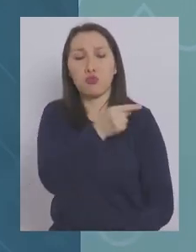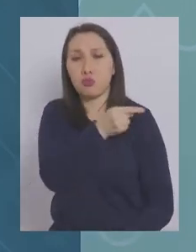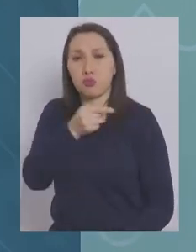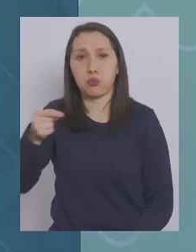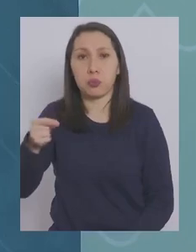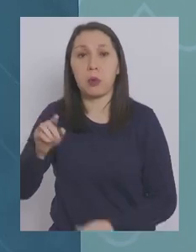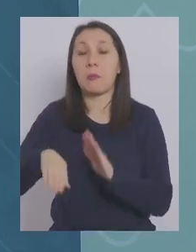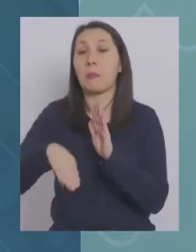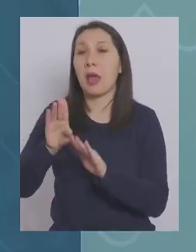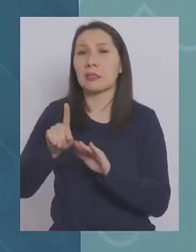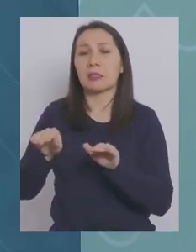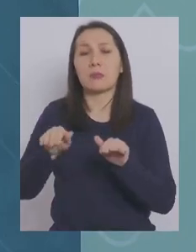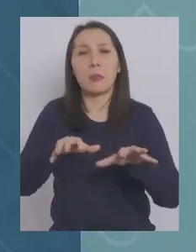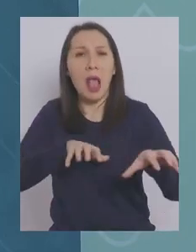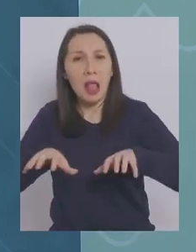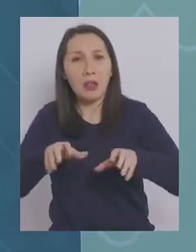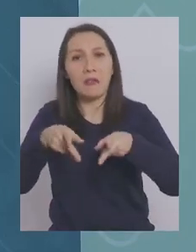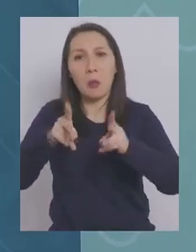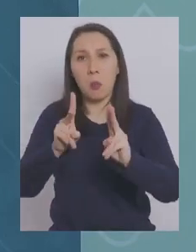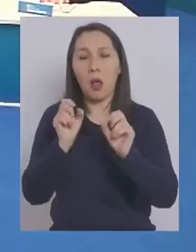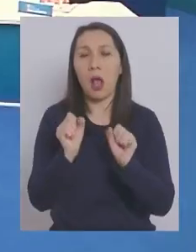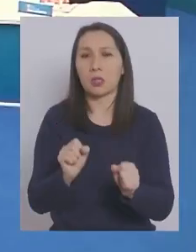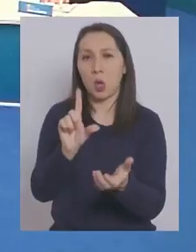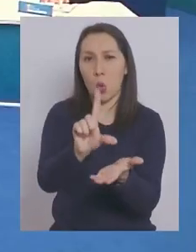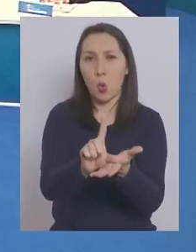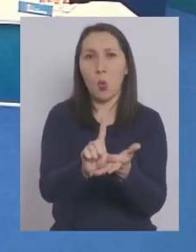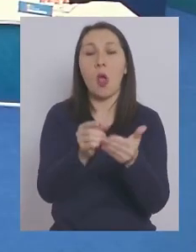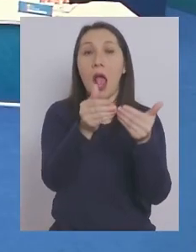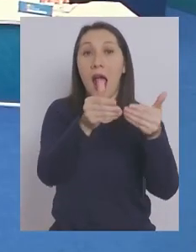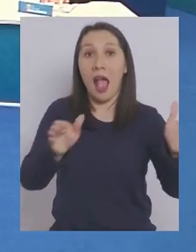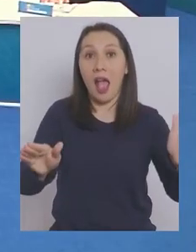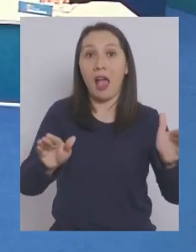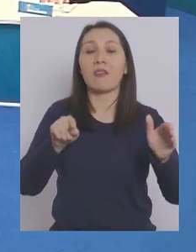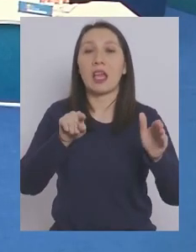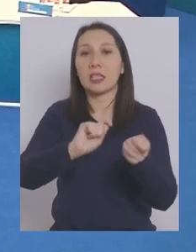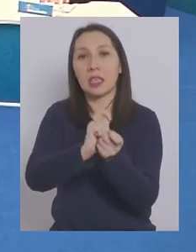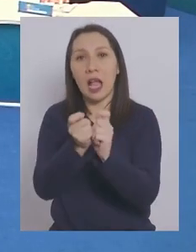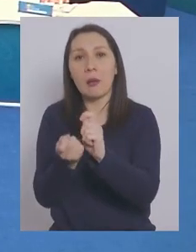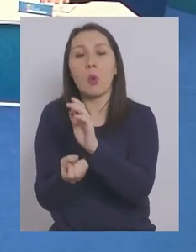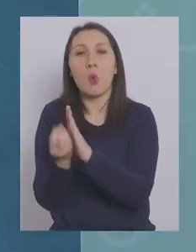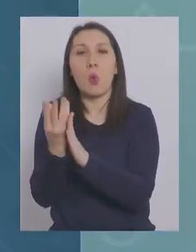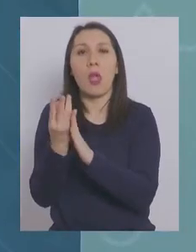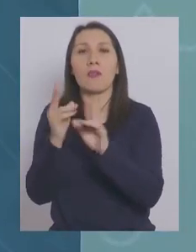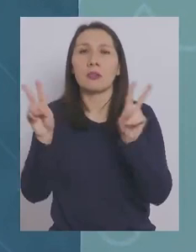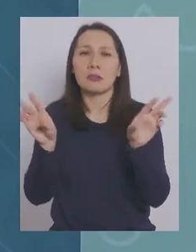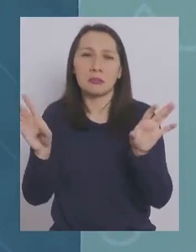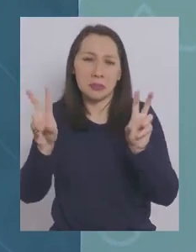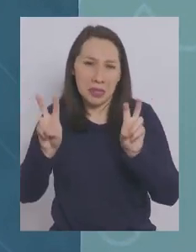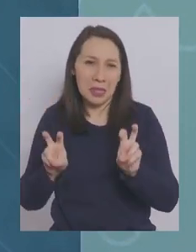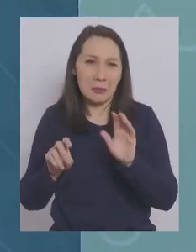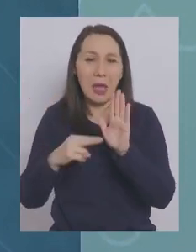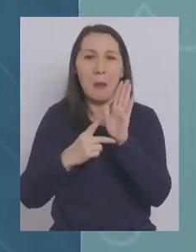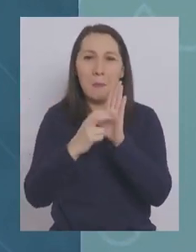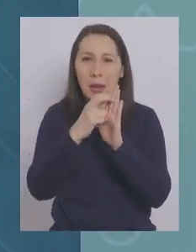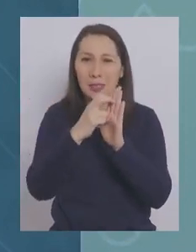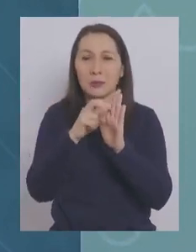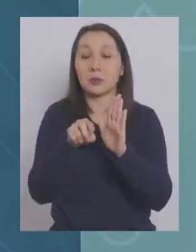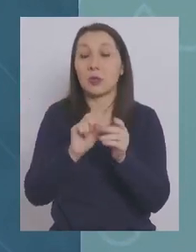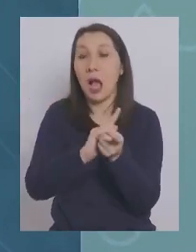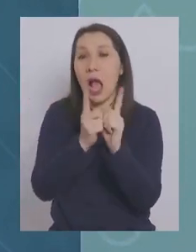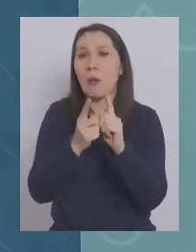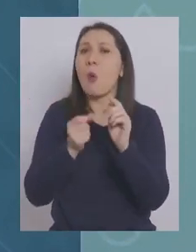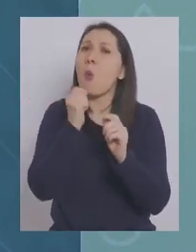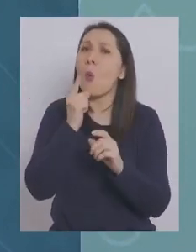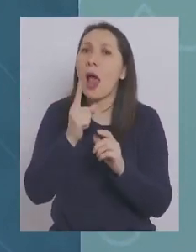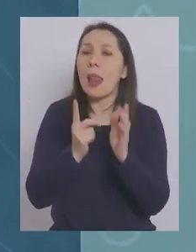sobre todo las actividades que puedan realizarse y lugares que puedan abrir en esta actualización del paso a paso. Los mayores cambios se harán en los